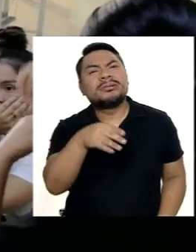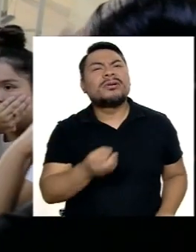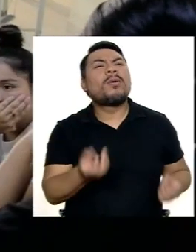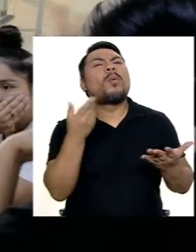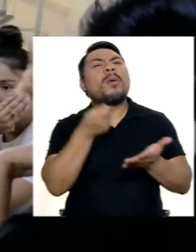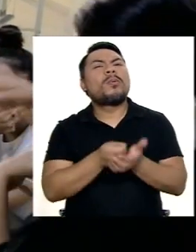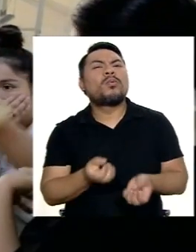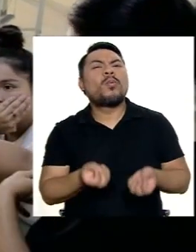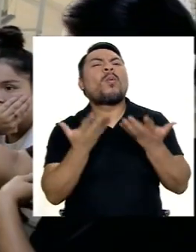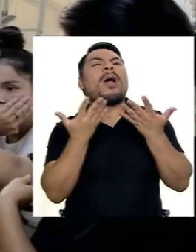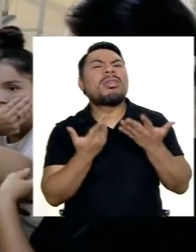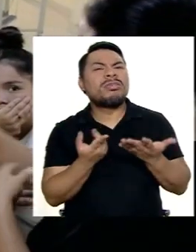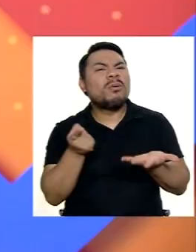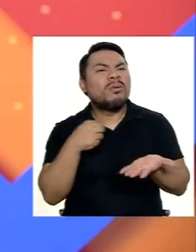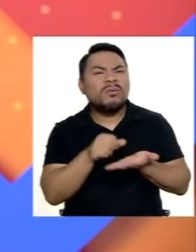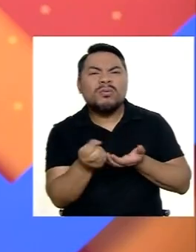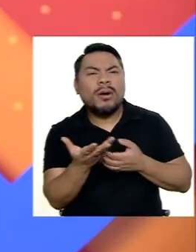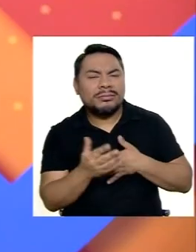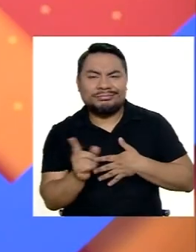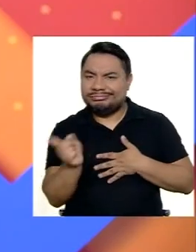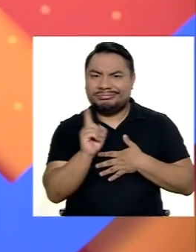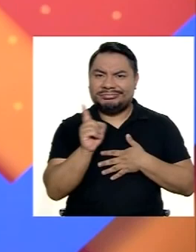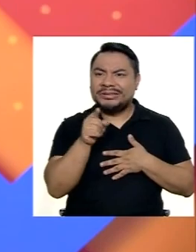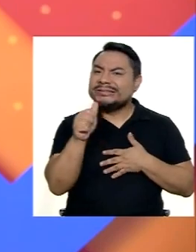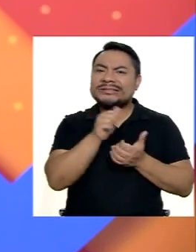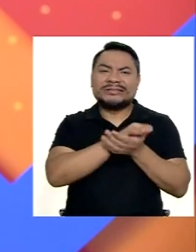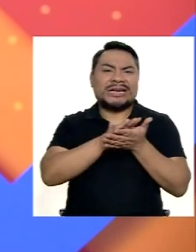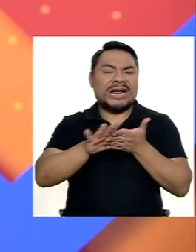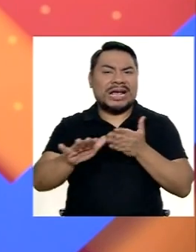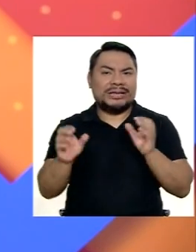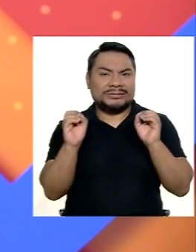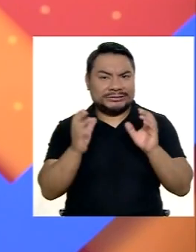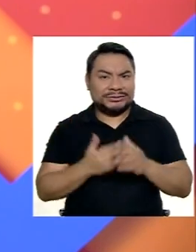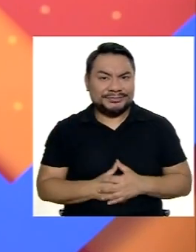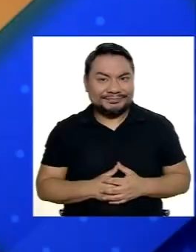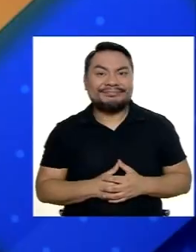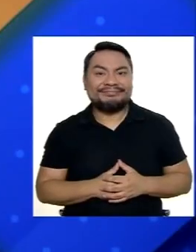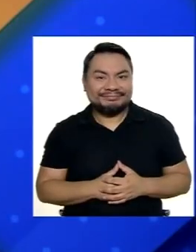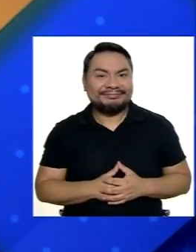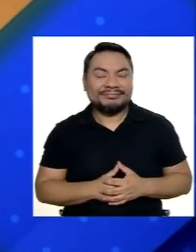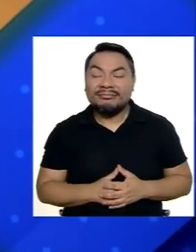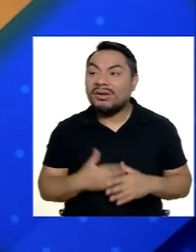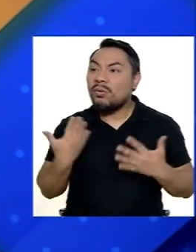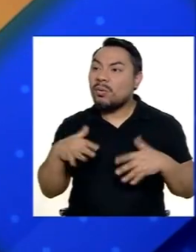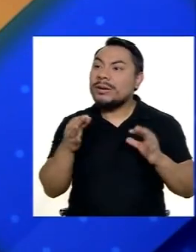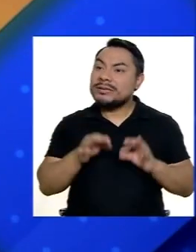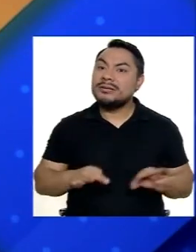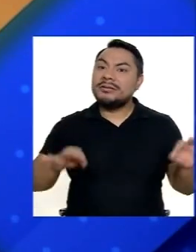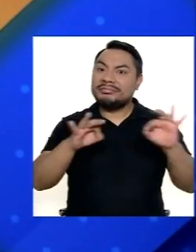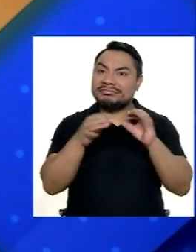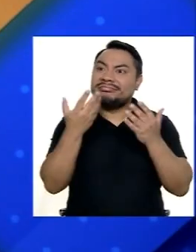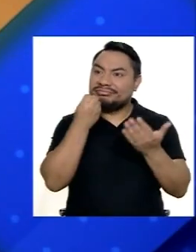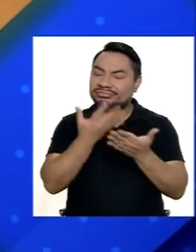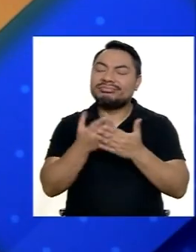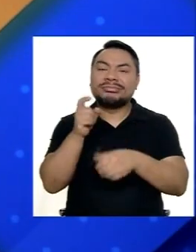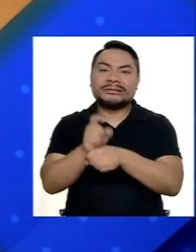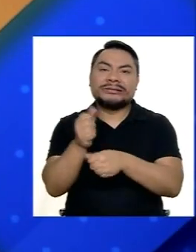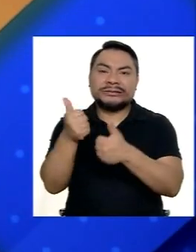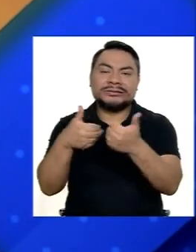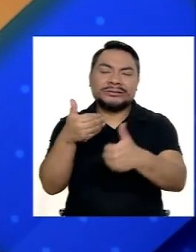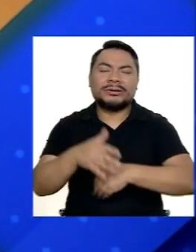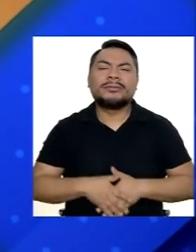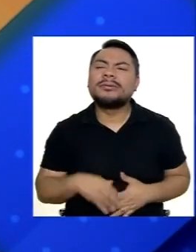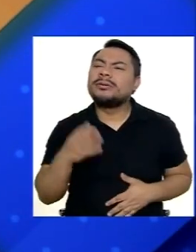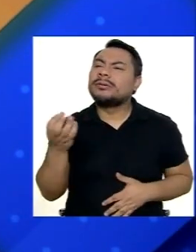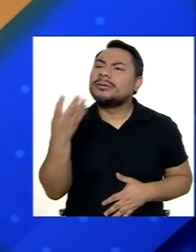¿Y cuánto se paga? ¿Cuánto cuesta? No, es 100% gratuito Es muy importante Qué bien que estén Trabajando de esta forma Cuéntanos